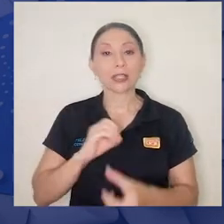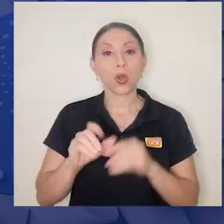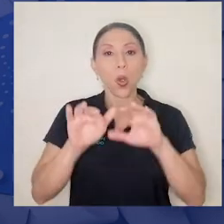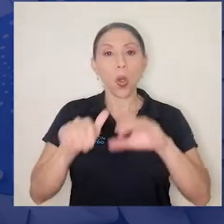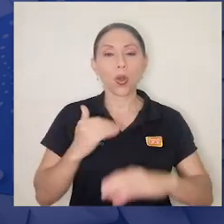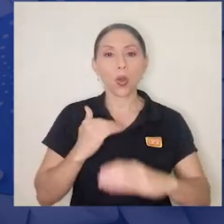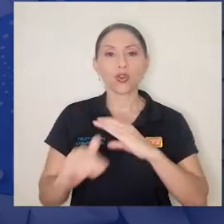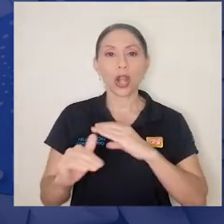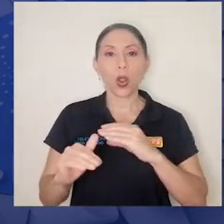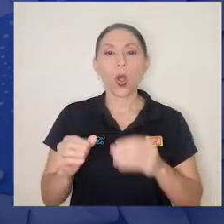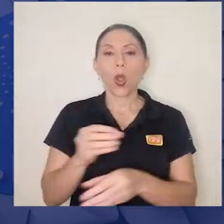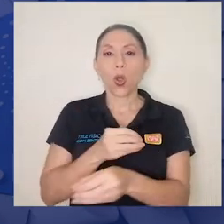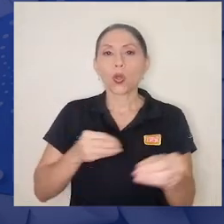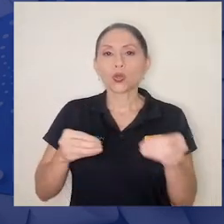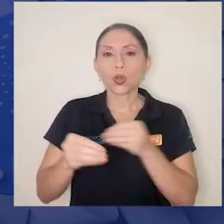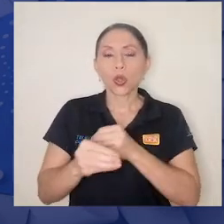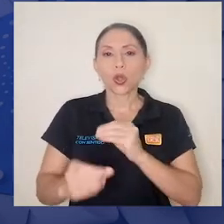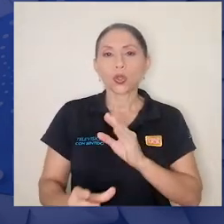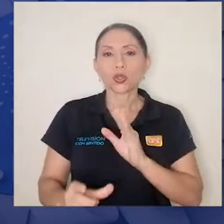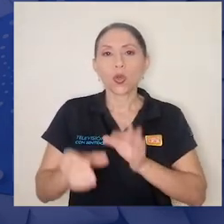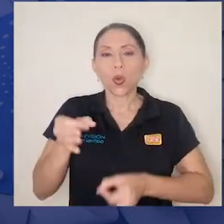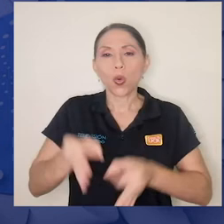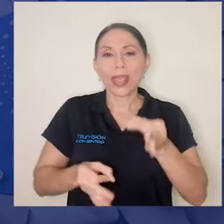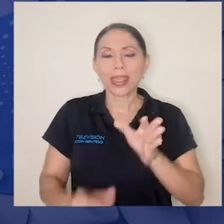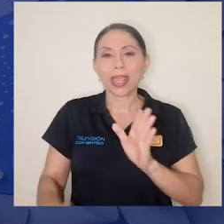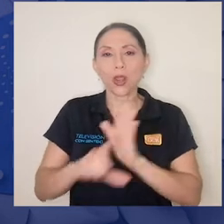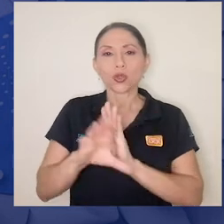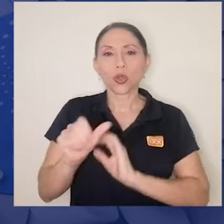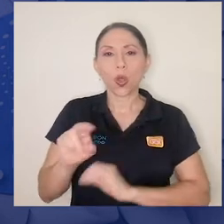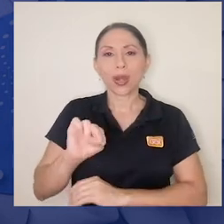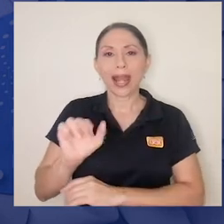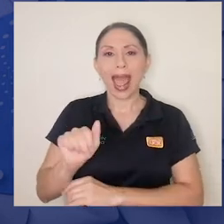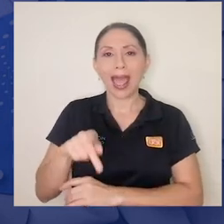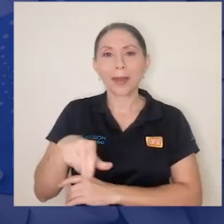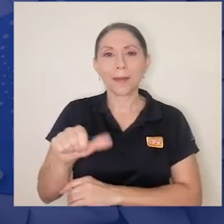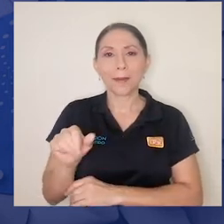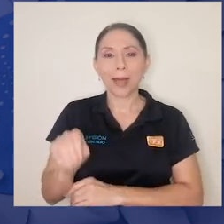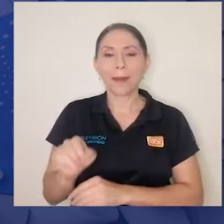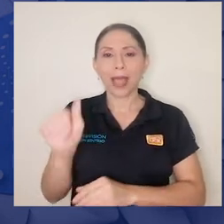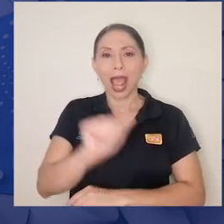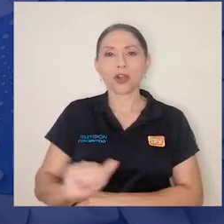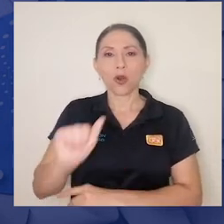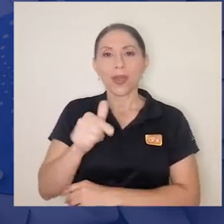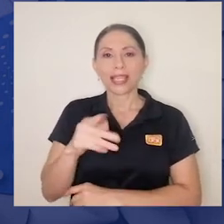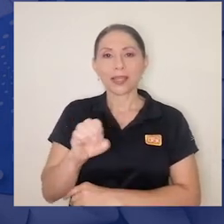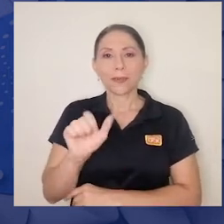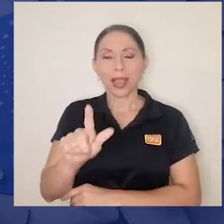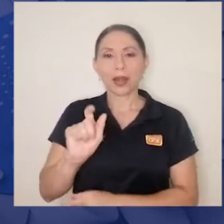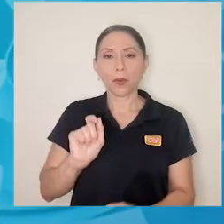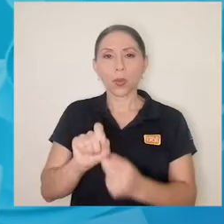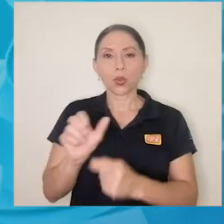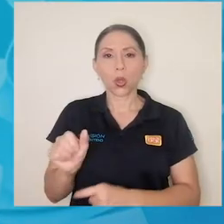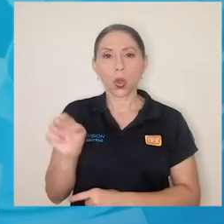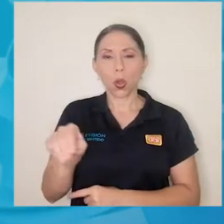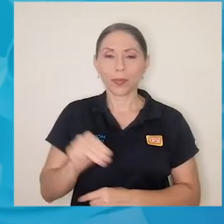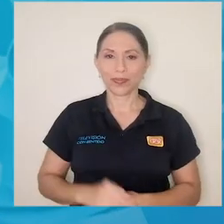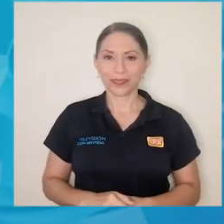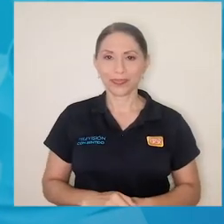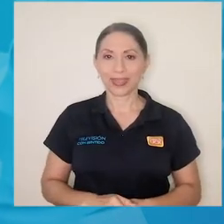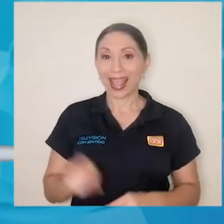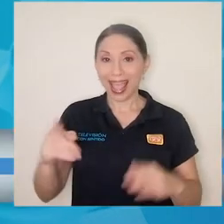correo consultoriosjurídicosconapam arroba gmail.com. La atención jurídica está